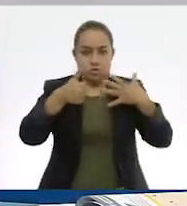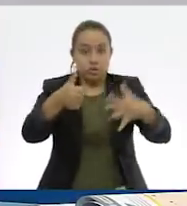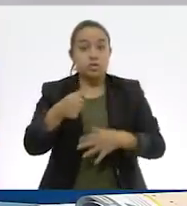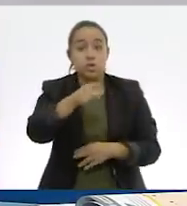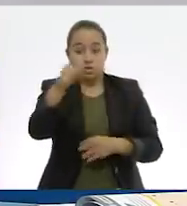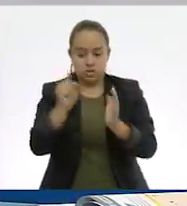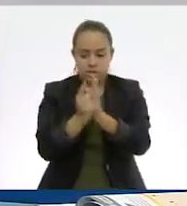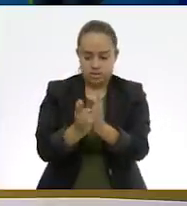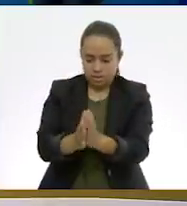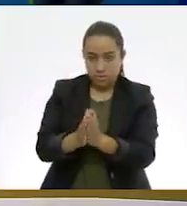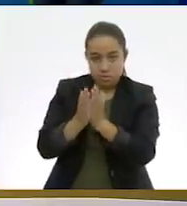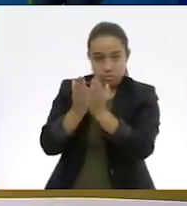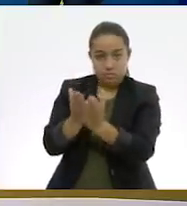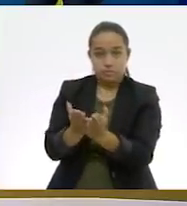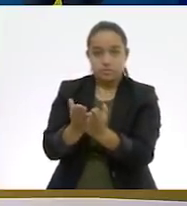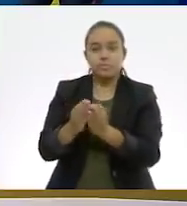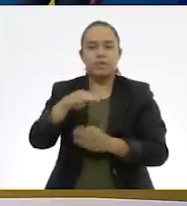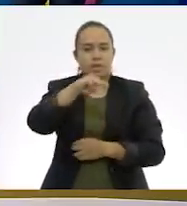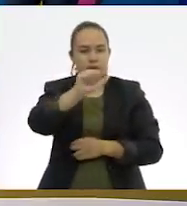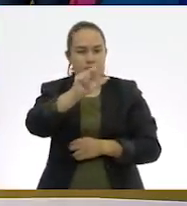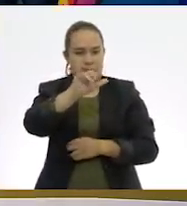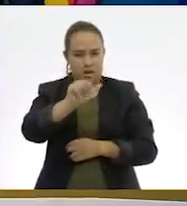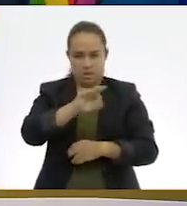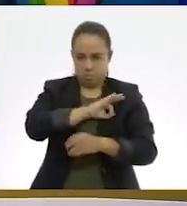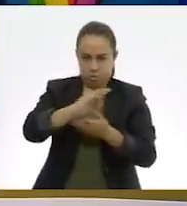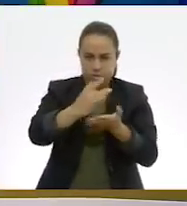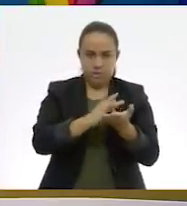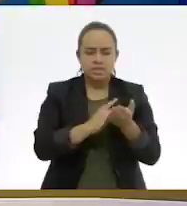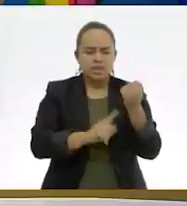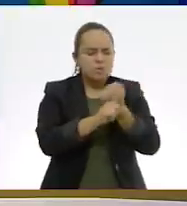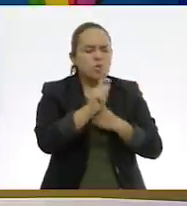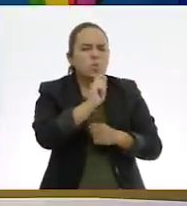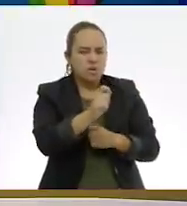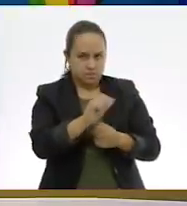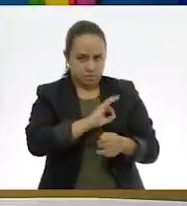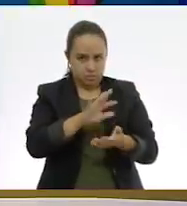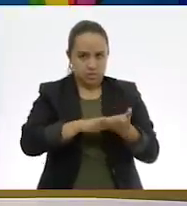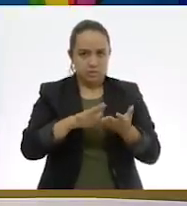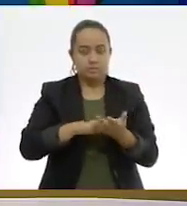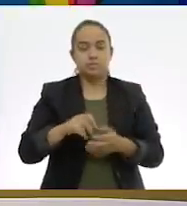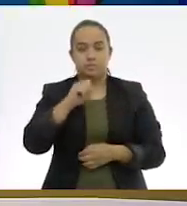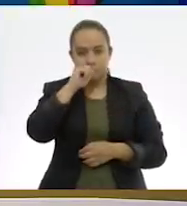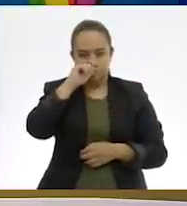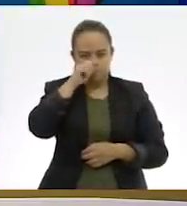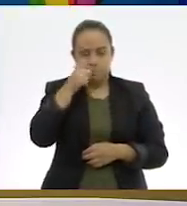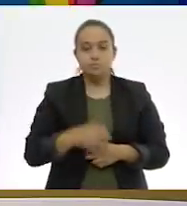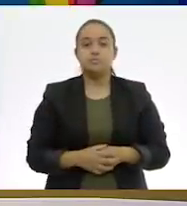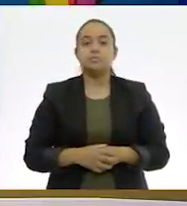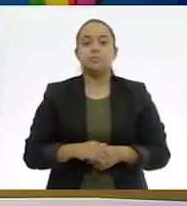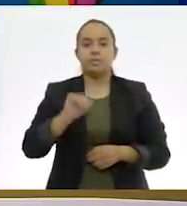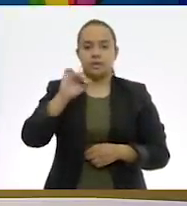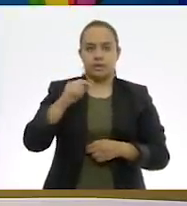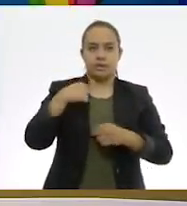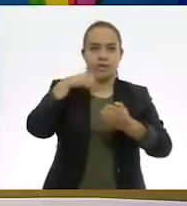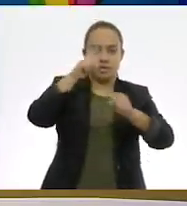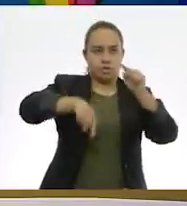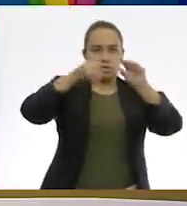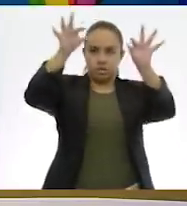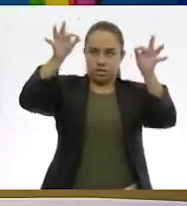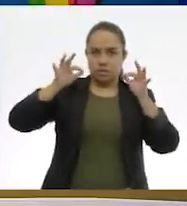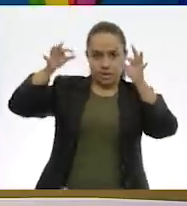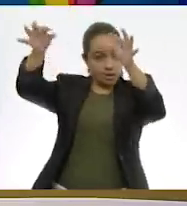a que tomen su libro. Y María, si me puedes apoyar a leer el problema, voy a ir quitando yo los